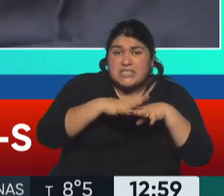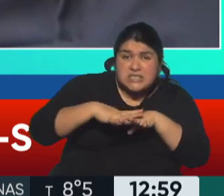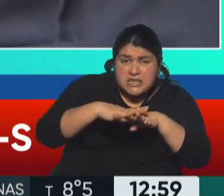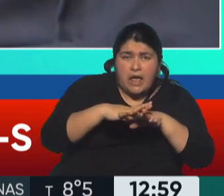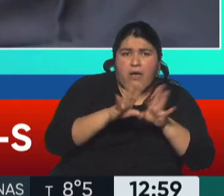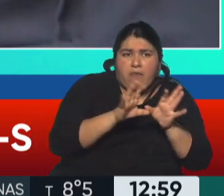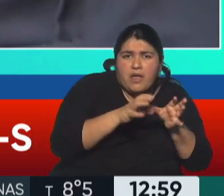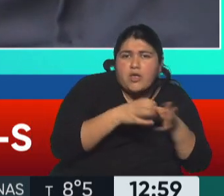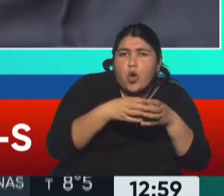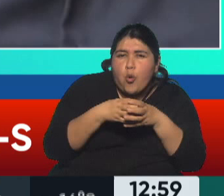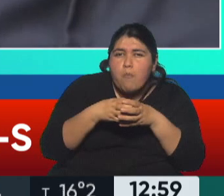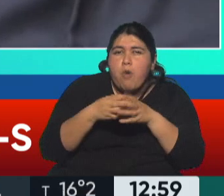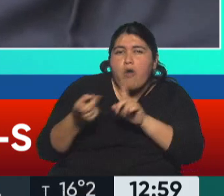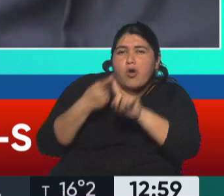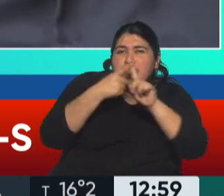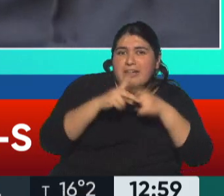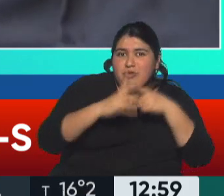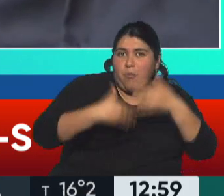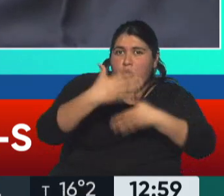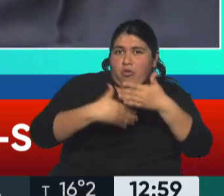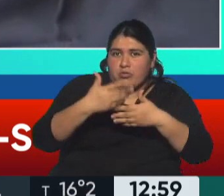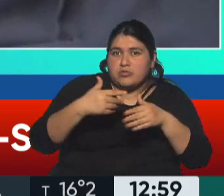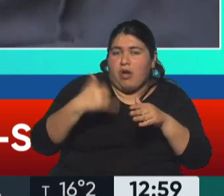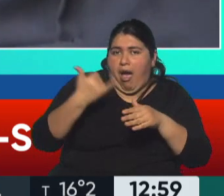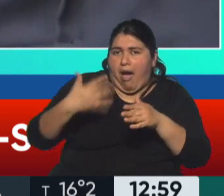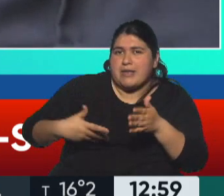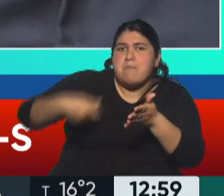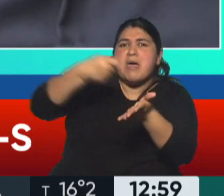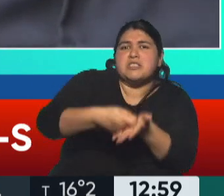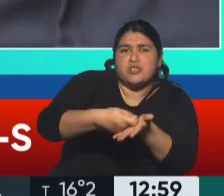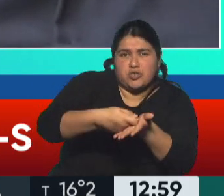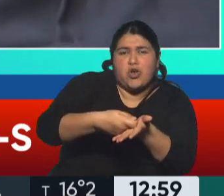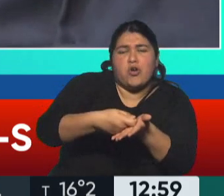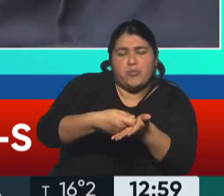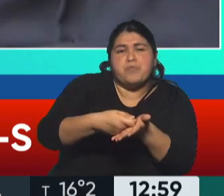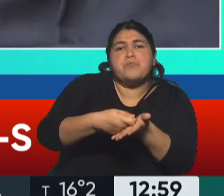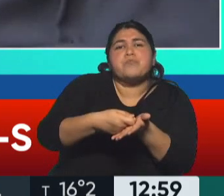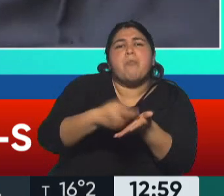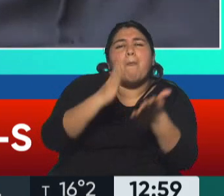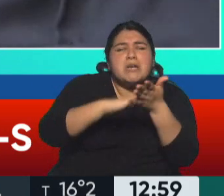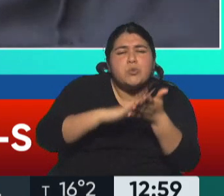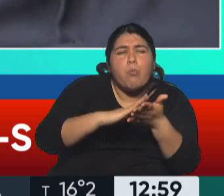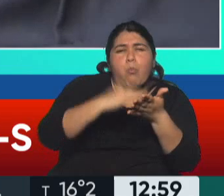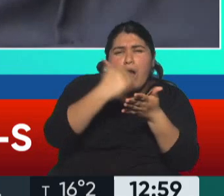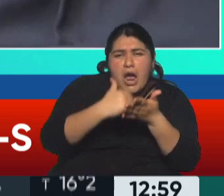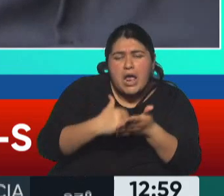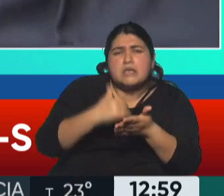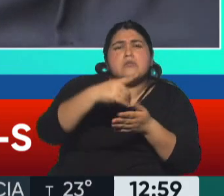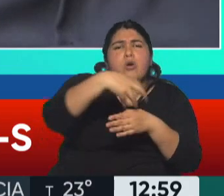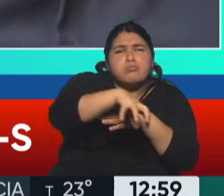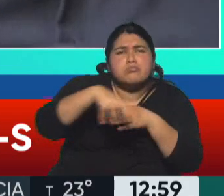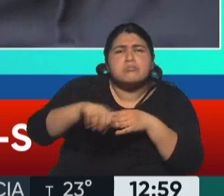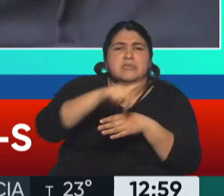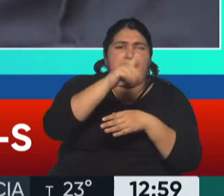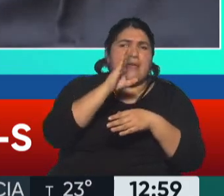están recibiendo la mayor inversión en todos los presupuestos de defensa de los Estados